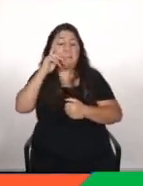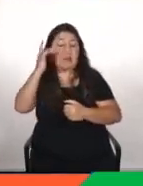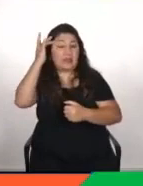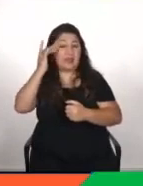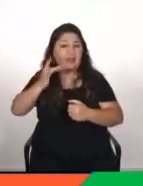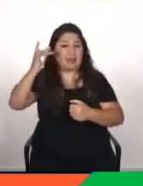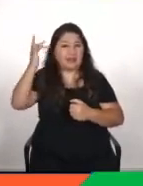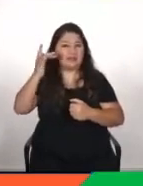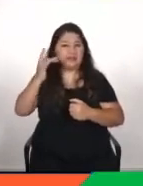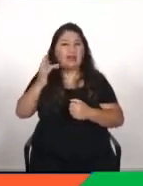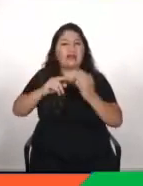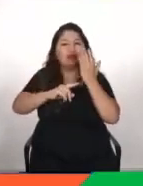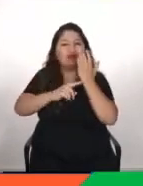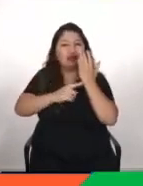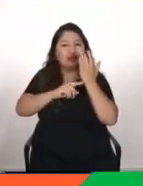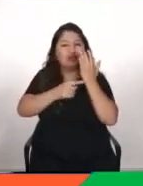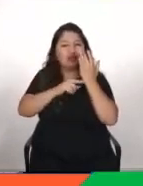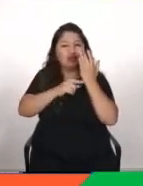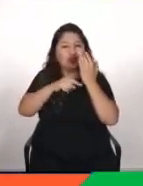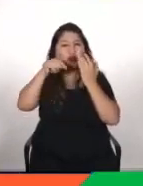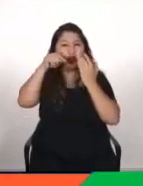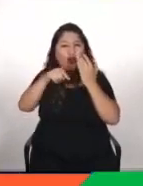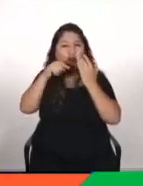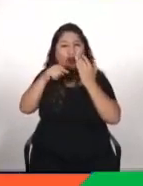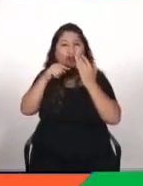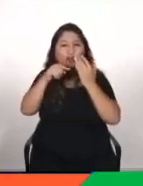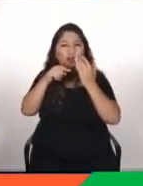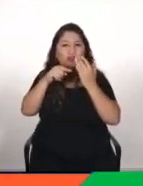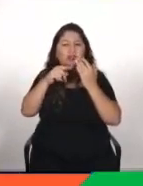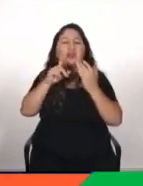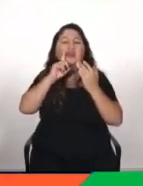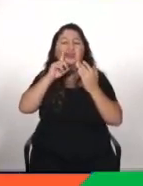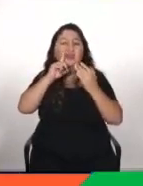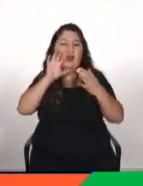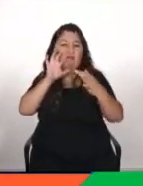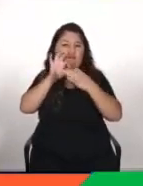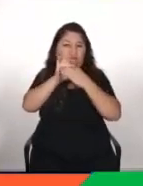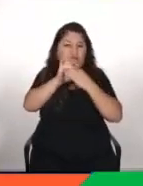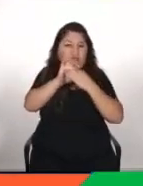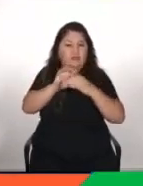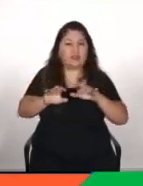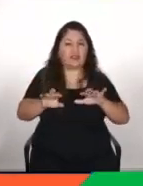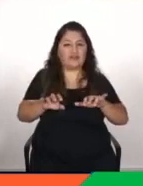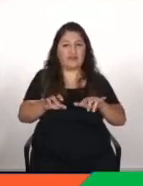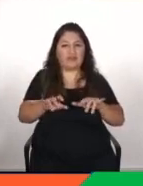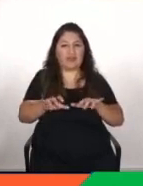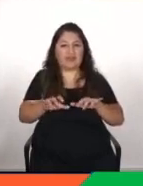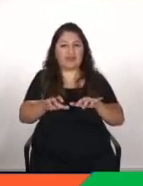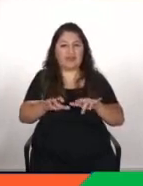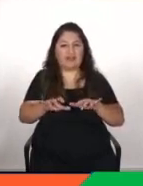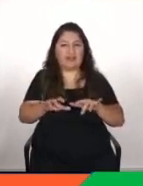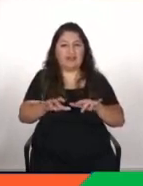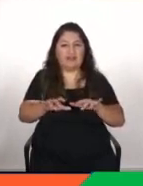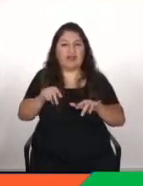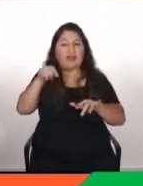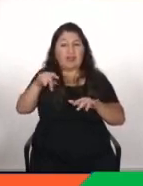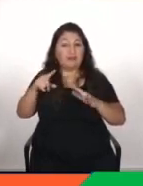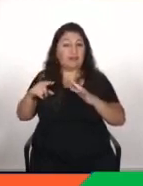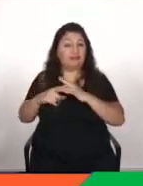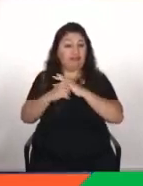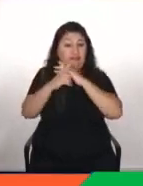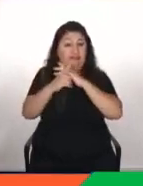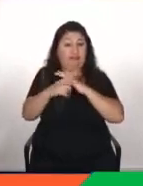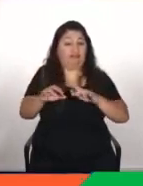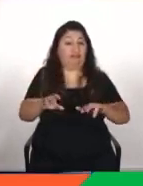inteligencia artificial es un campo que va en paralelo incluso con la propia informática porque al final es esto, la informática inicialmente era simplemente